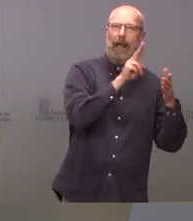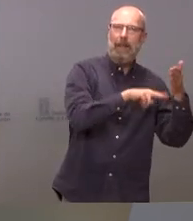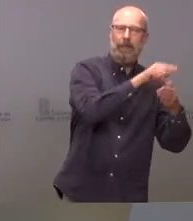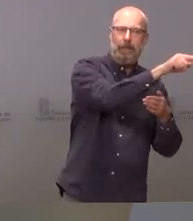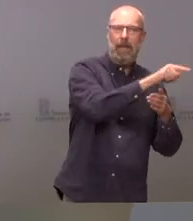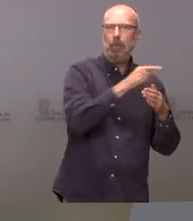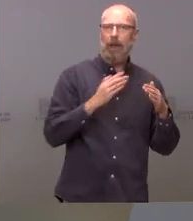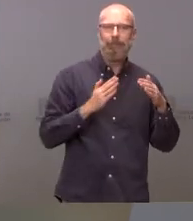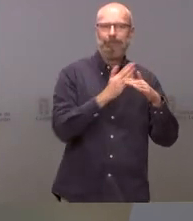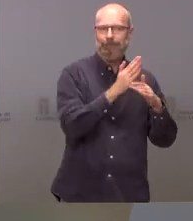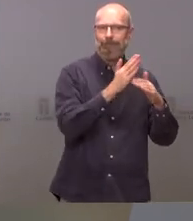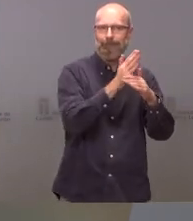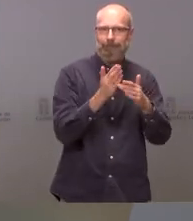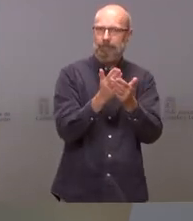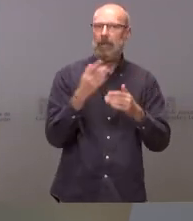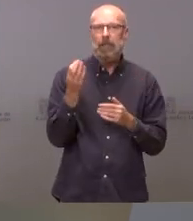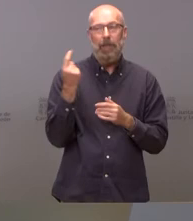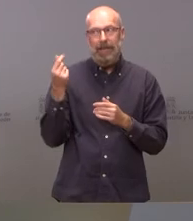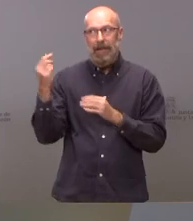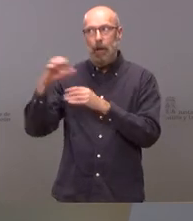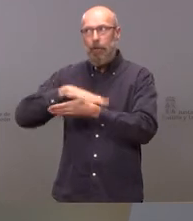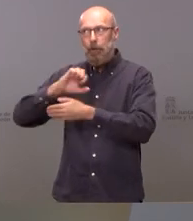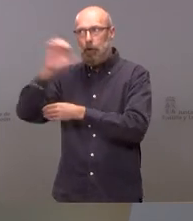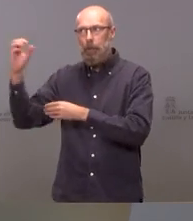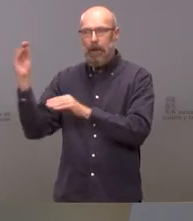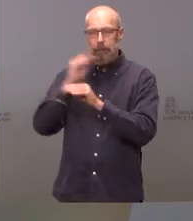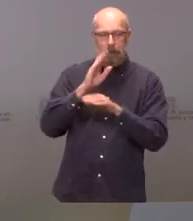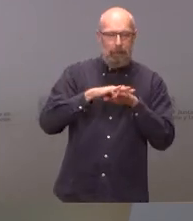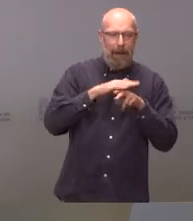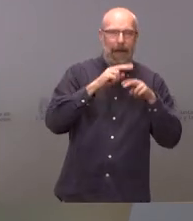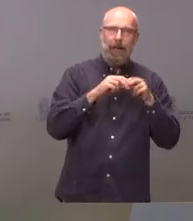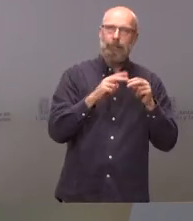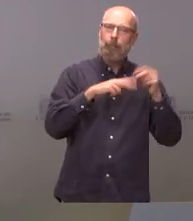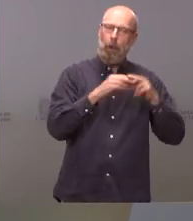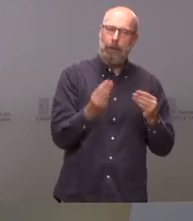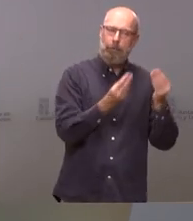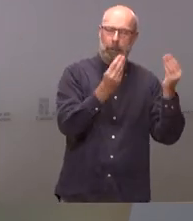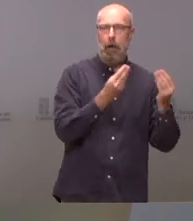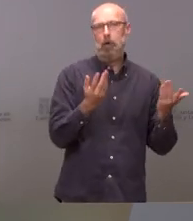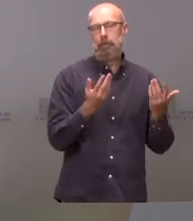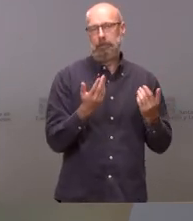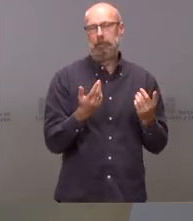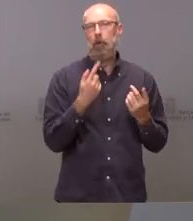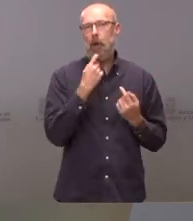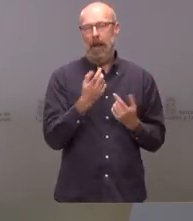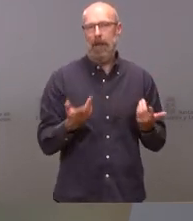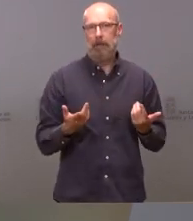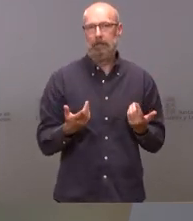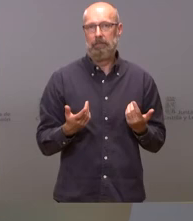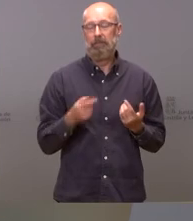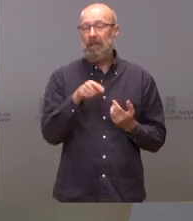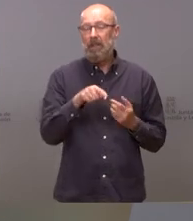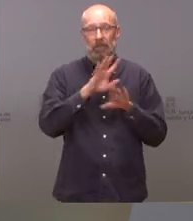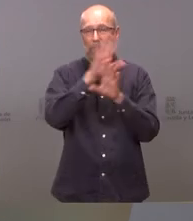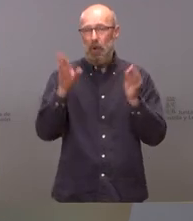concreción de los fondos europeos pueda haber solución para esto y bueno esa es una visión muy rápida y muy de a bola